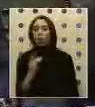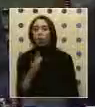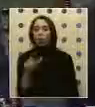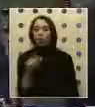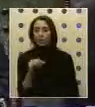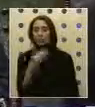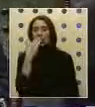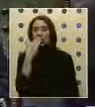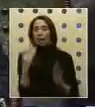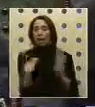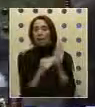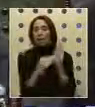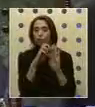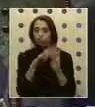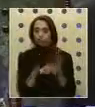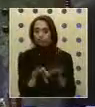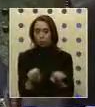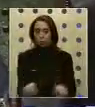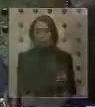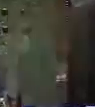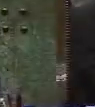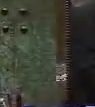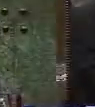para hablar a favor del proyecto de acuerdo.